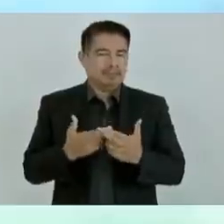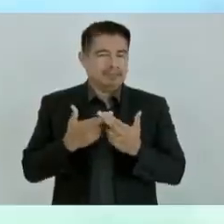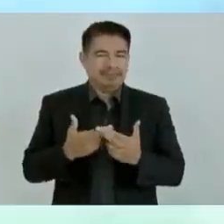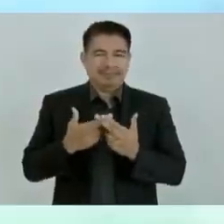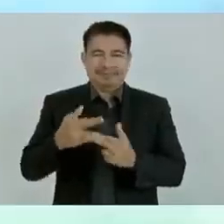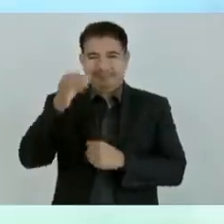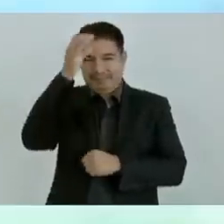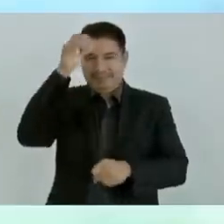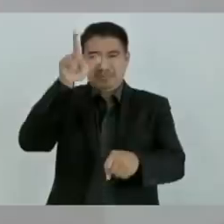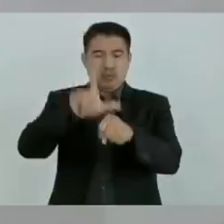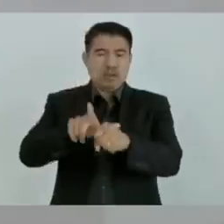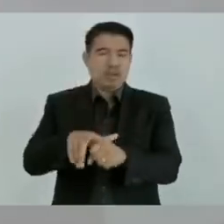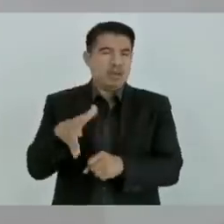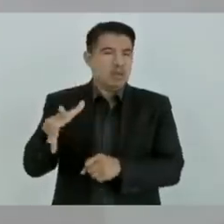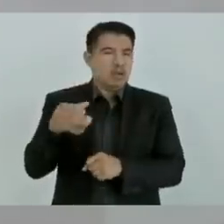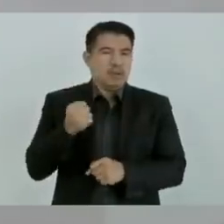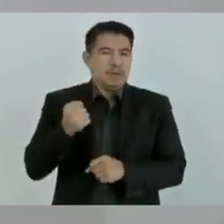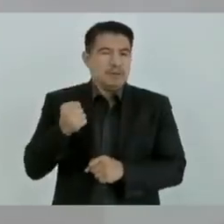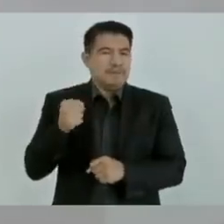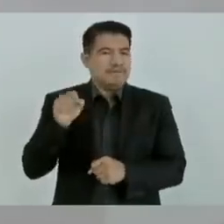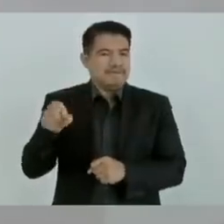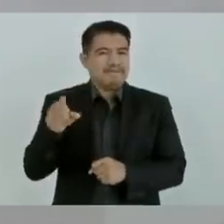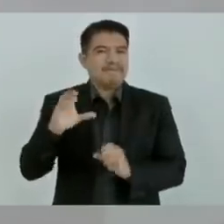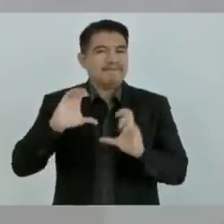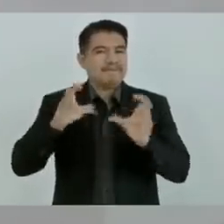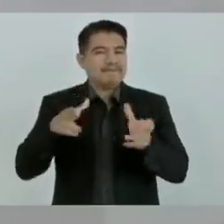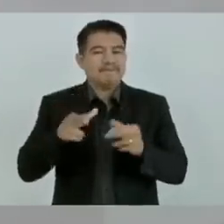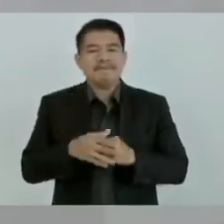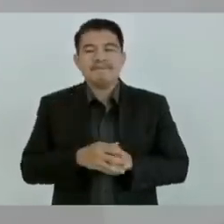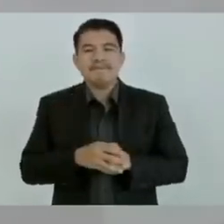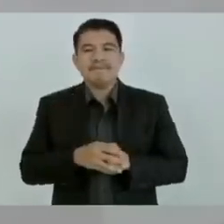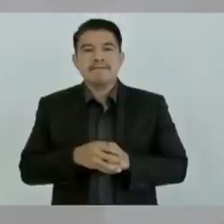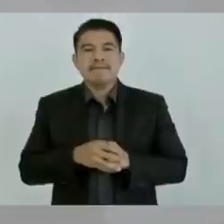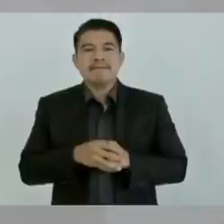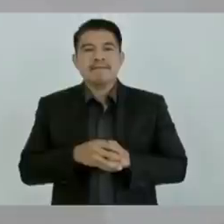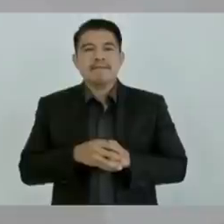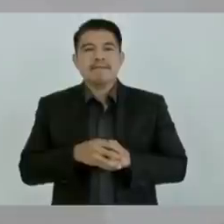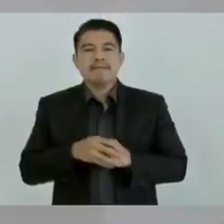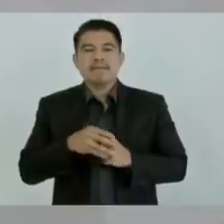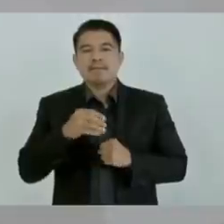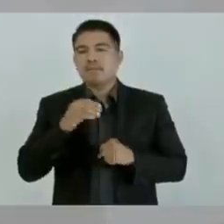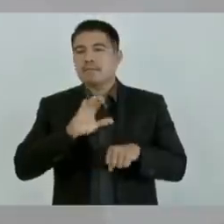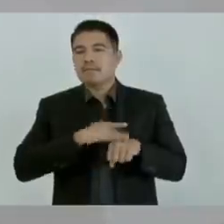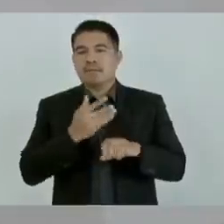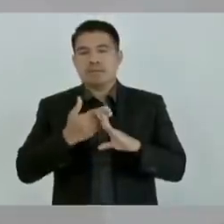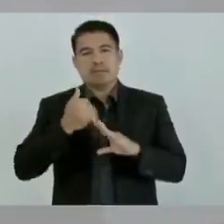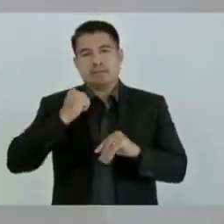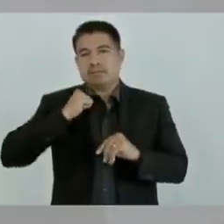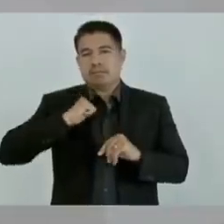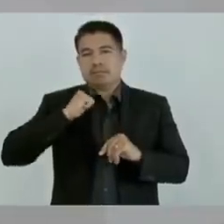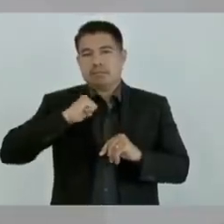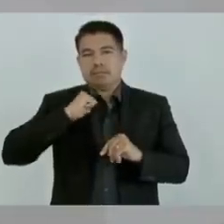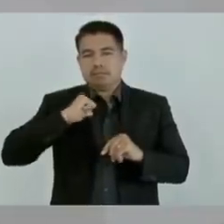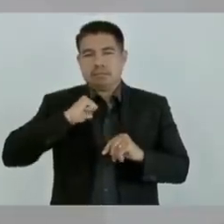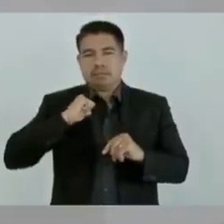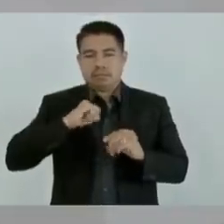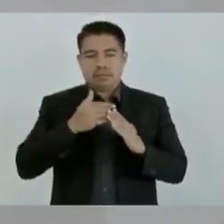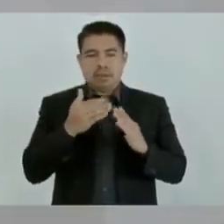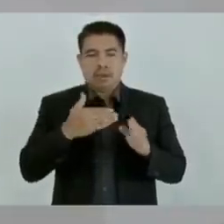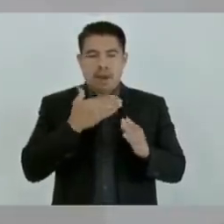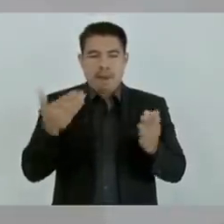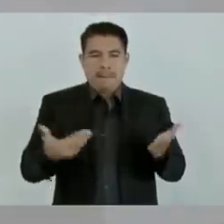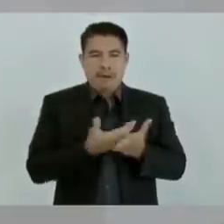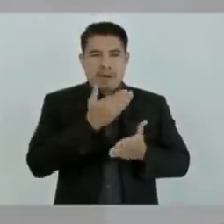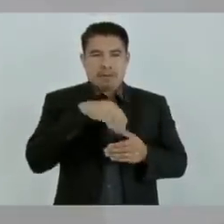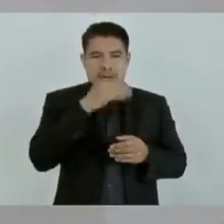de Chiapas, por la civilización, por la gran cultura